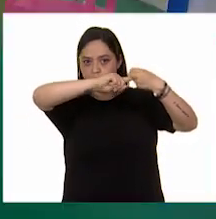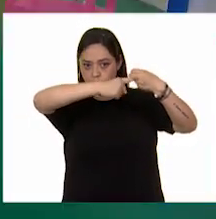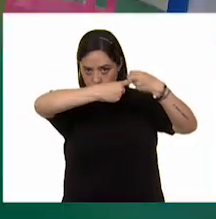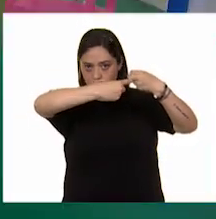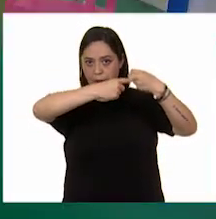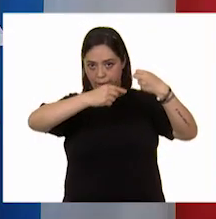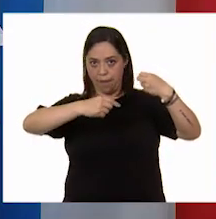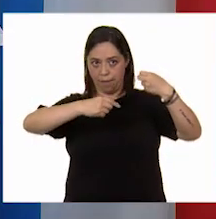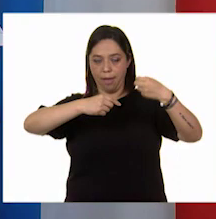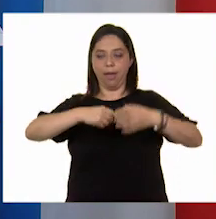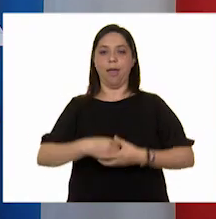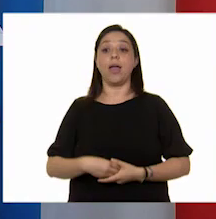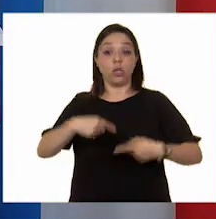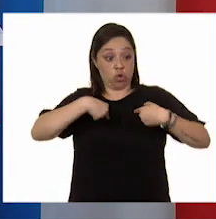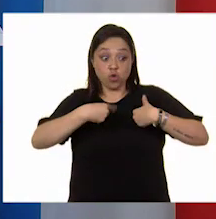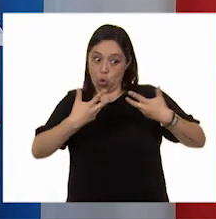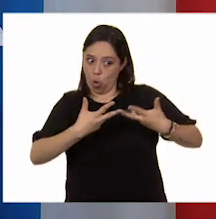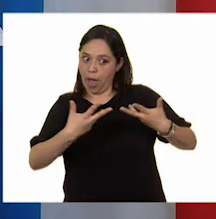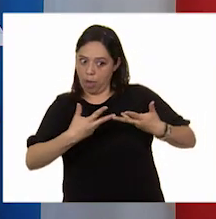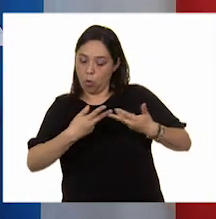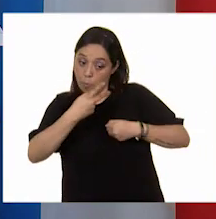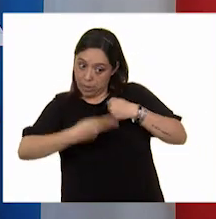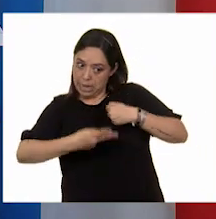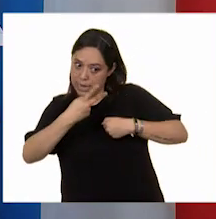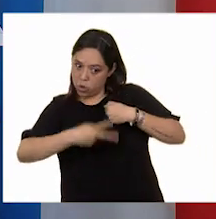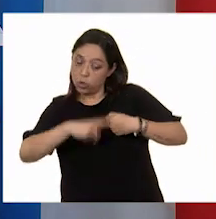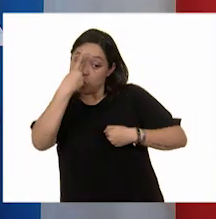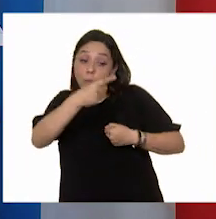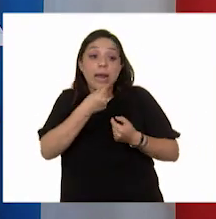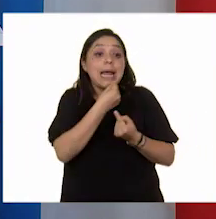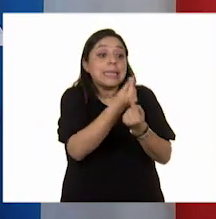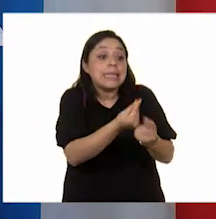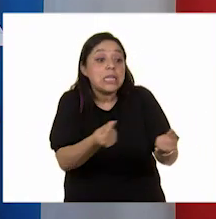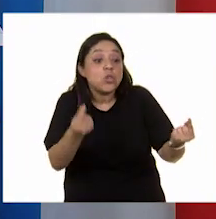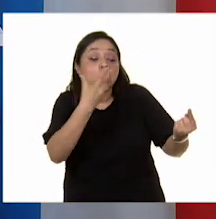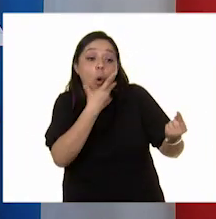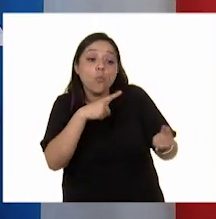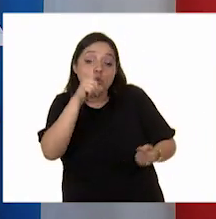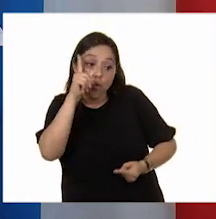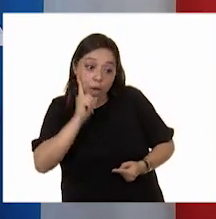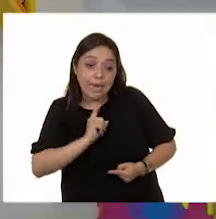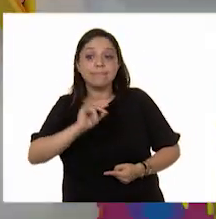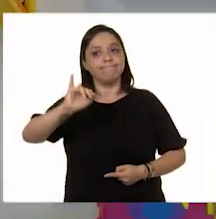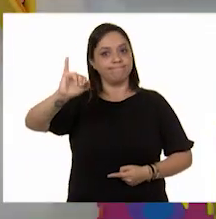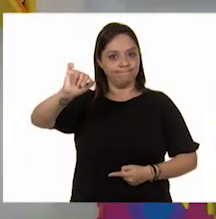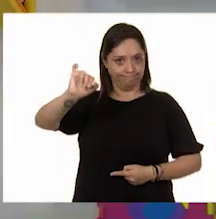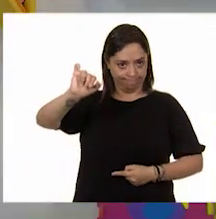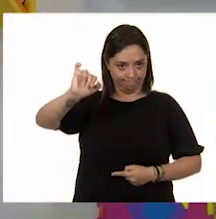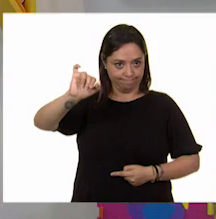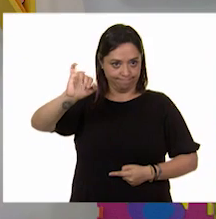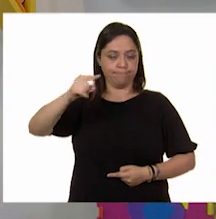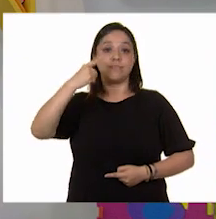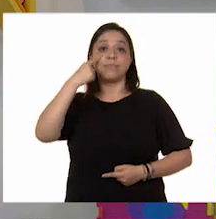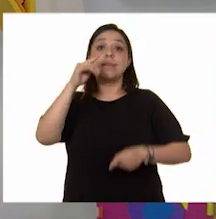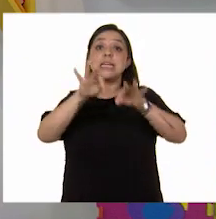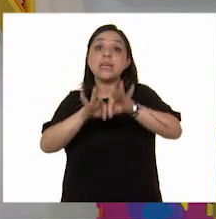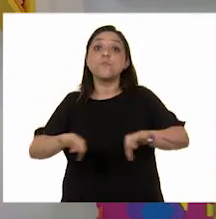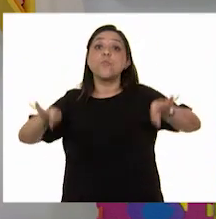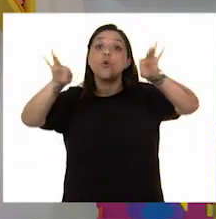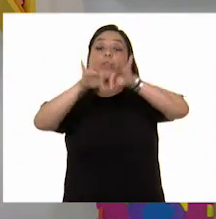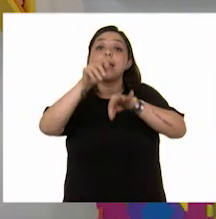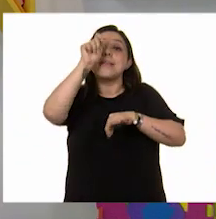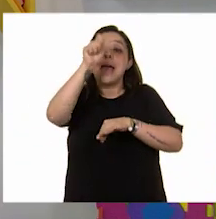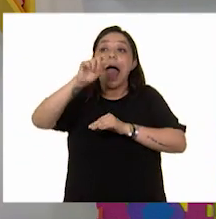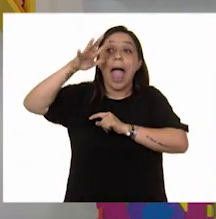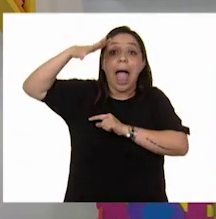sí lo hago yo, Panchito, porque esto puede ser peligroso para las niñas y los niños pequeños. Es importante que le pidan ayuda a